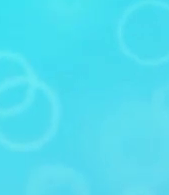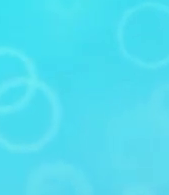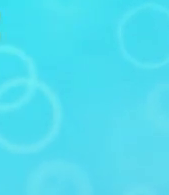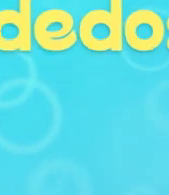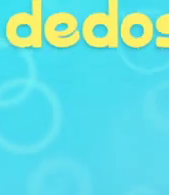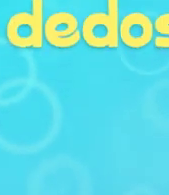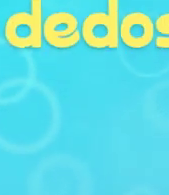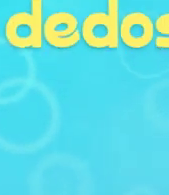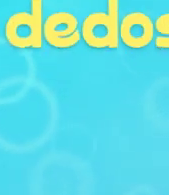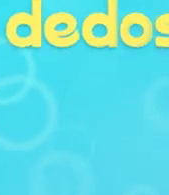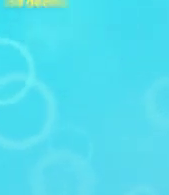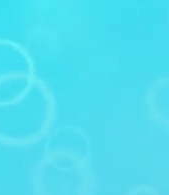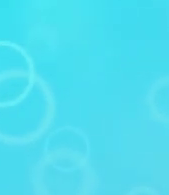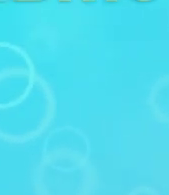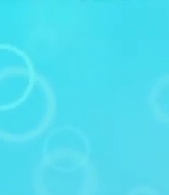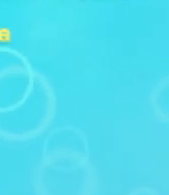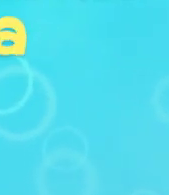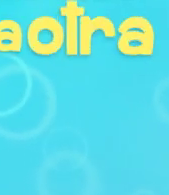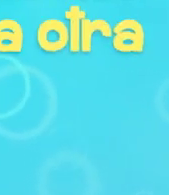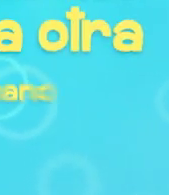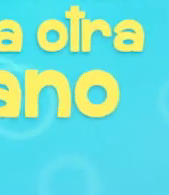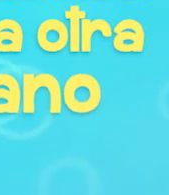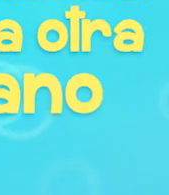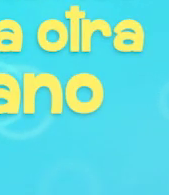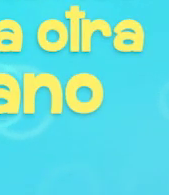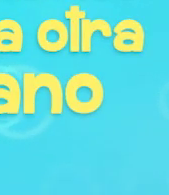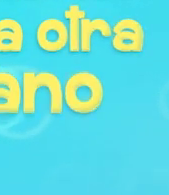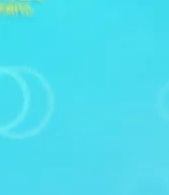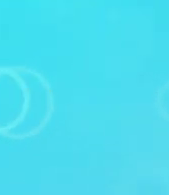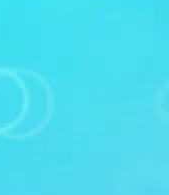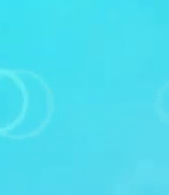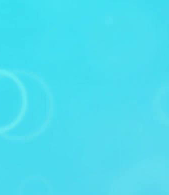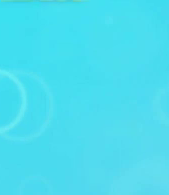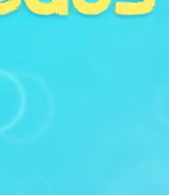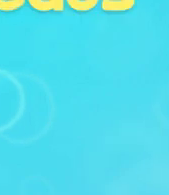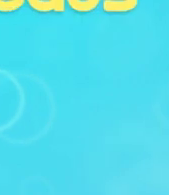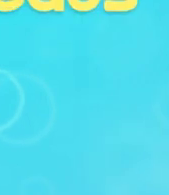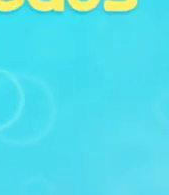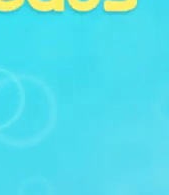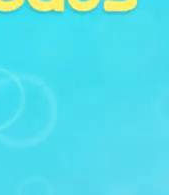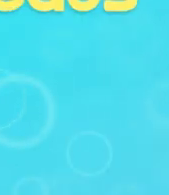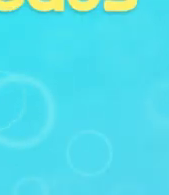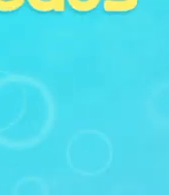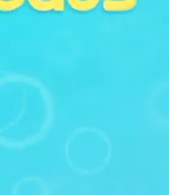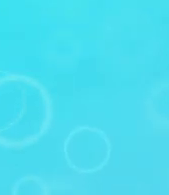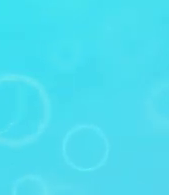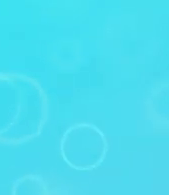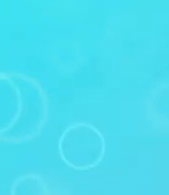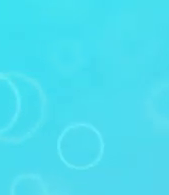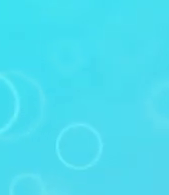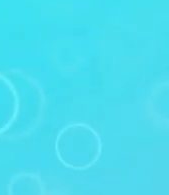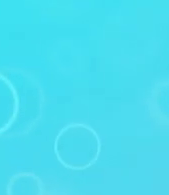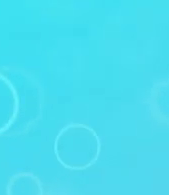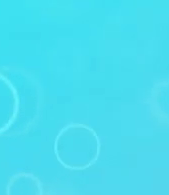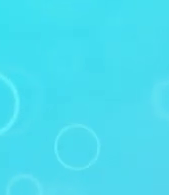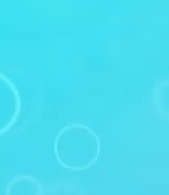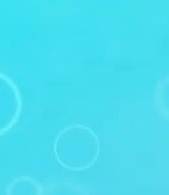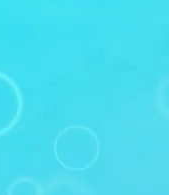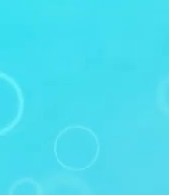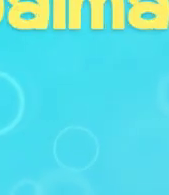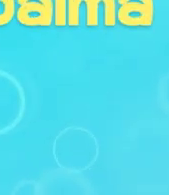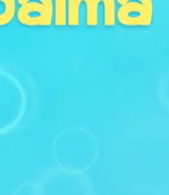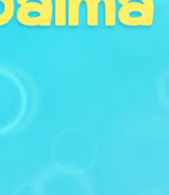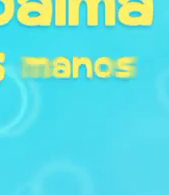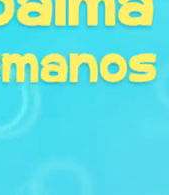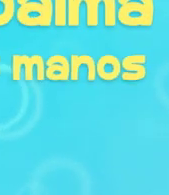otra entrelazando los dedos. Repite lo mismo con la otra mano. Frota los dedos. Ahora, como que